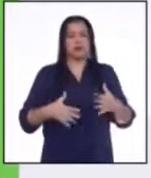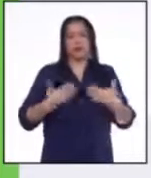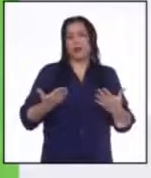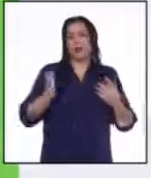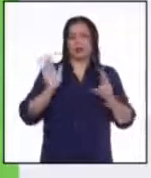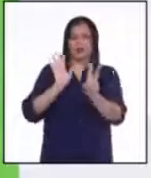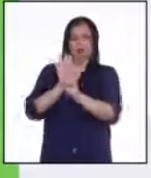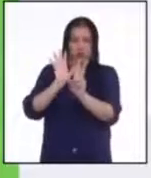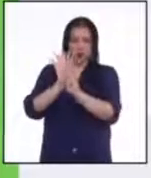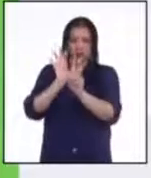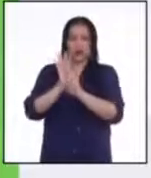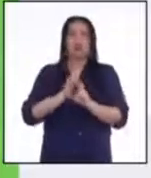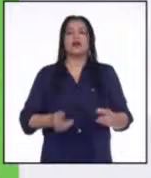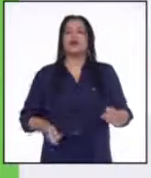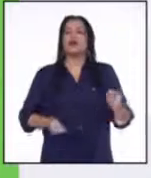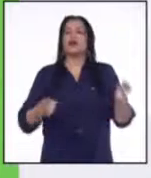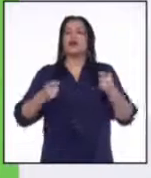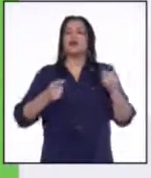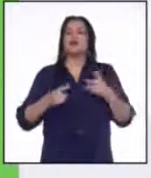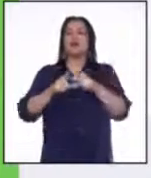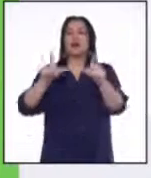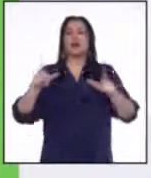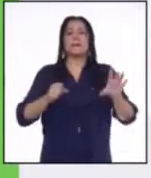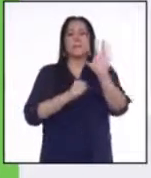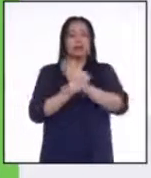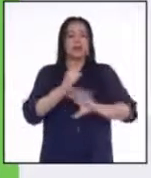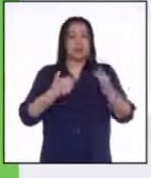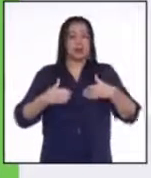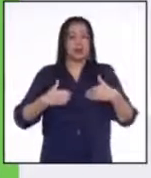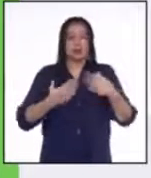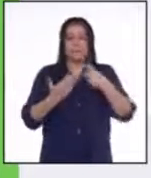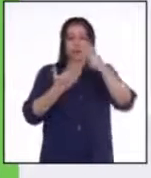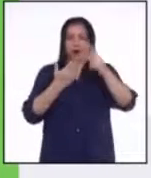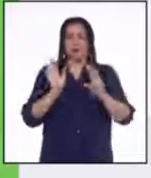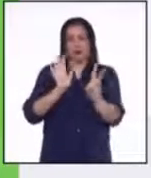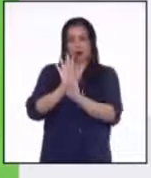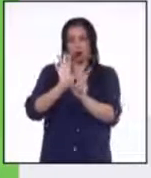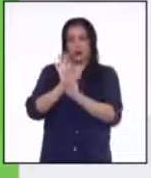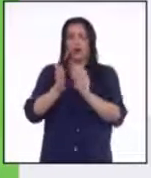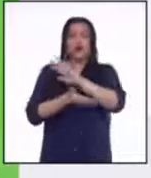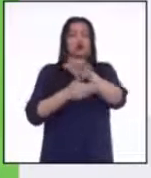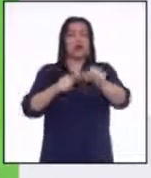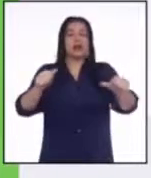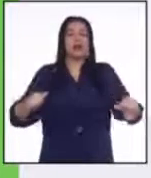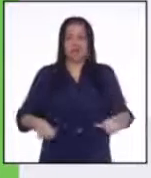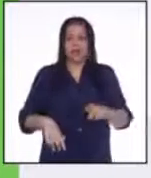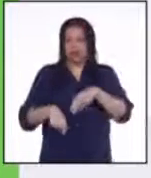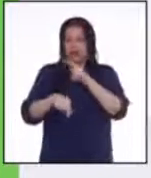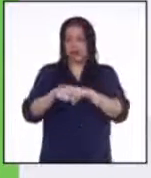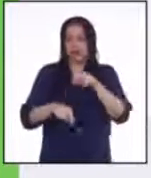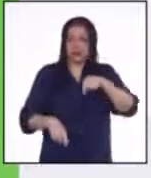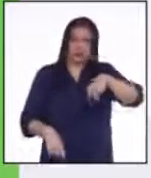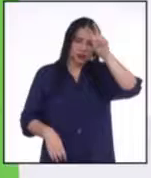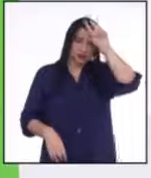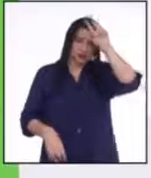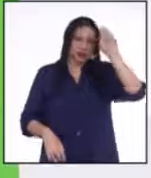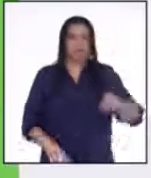voluntarios. El Servicio Nacional de las Organes Protegidas tiene un programa de voluntariado en todas sus áreas naturales del Perú.